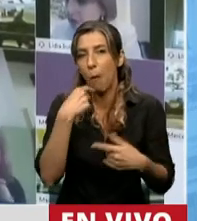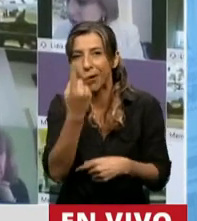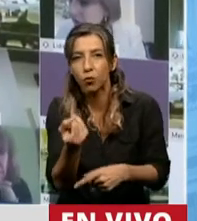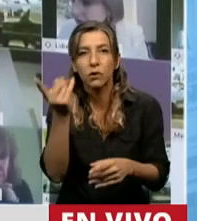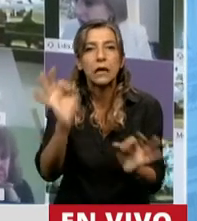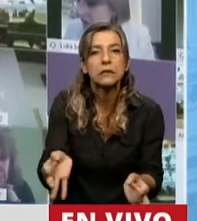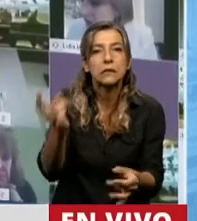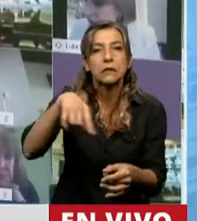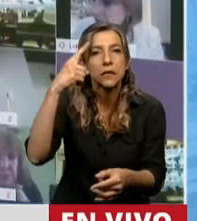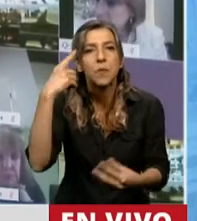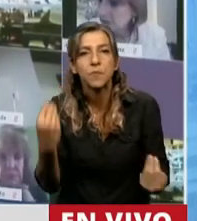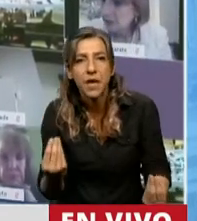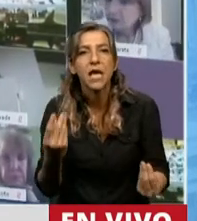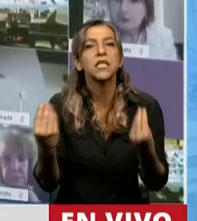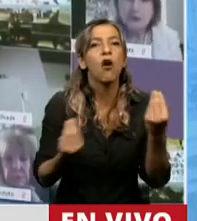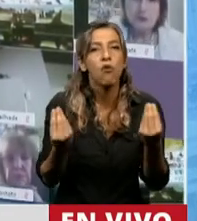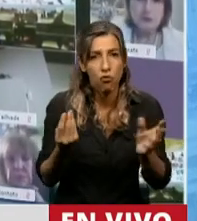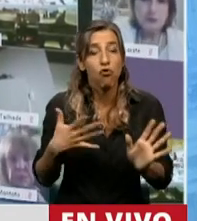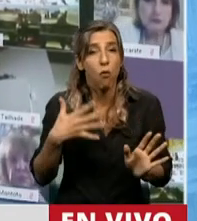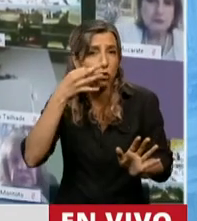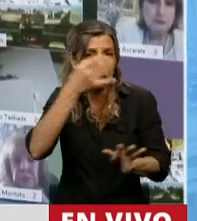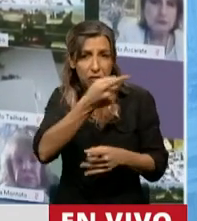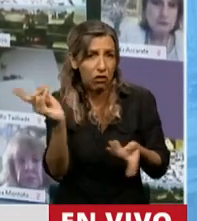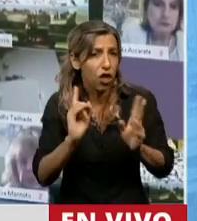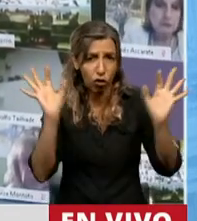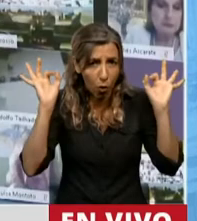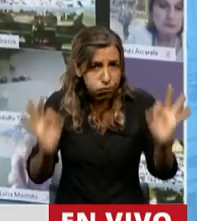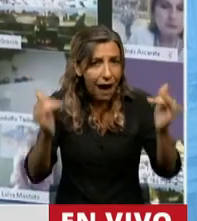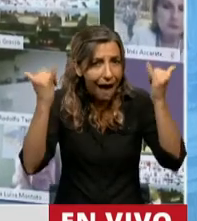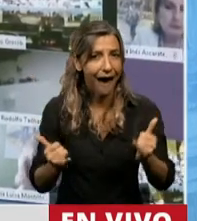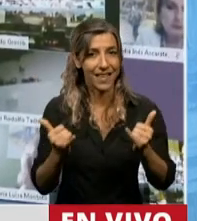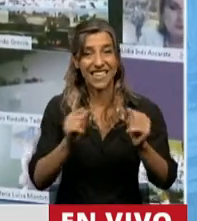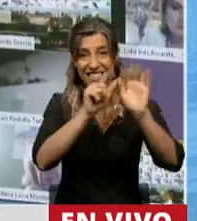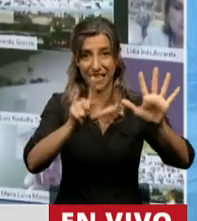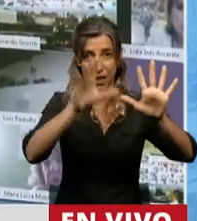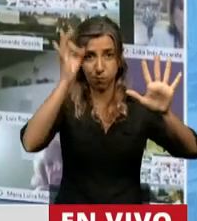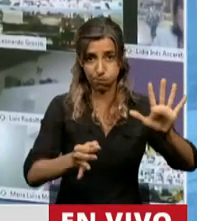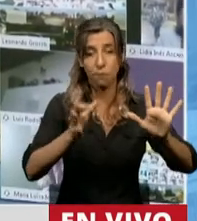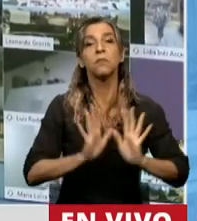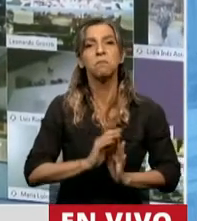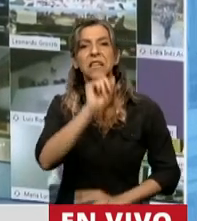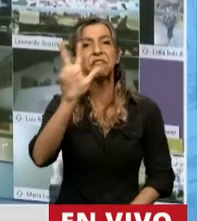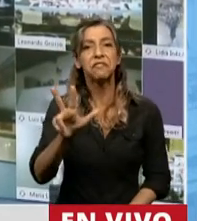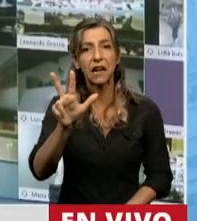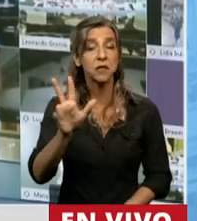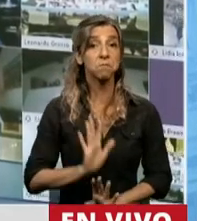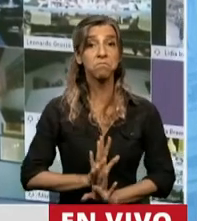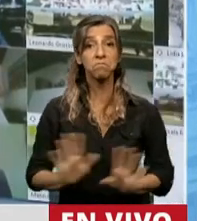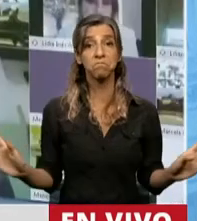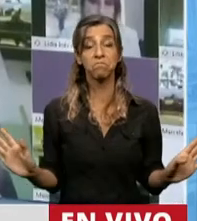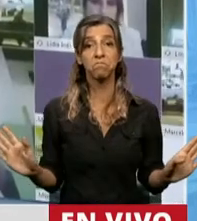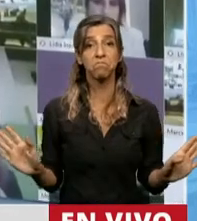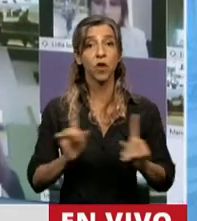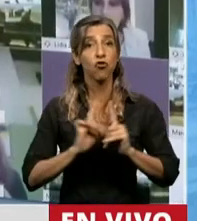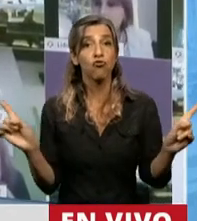piensan, qué idea tienen del Estado de Derecho. Pero 3 no fueron, 3 no fueron, 3 jueces que conocen y deben aplicar la